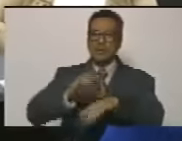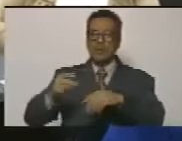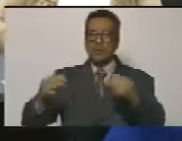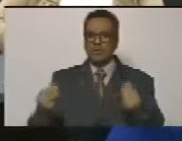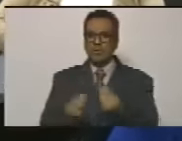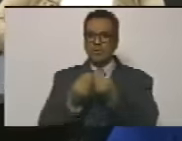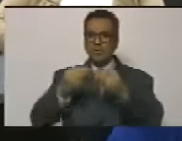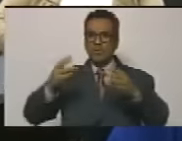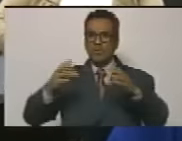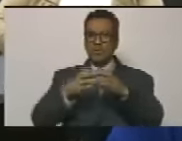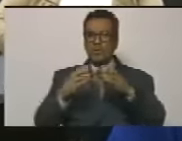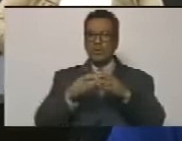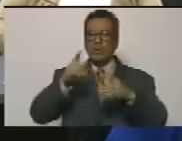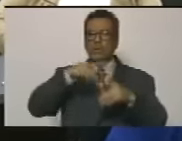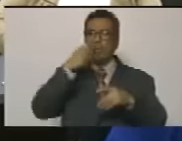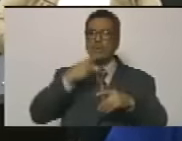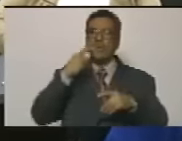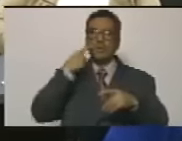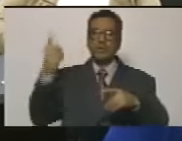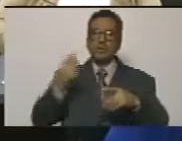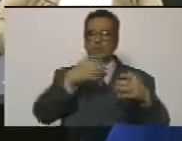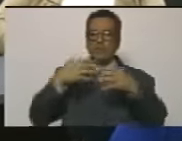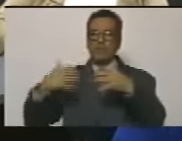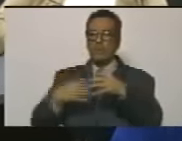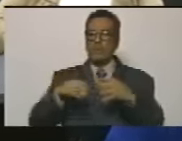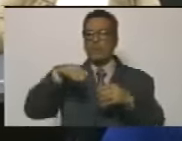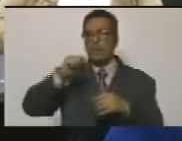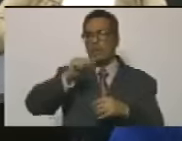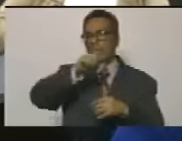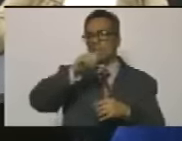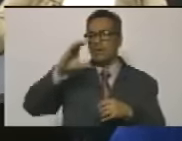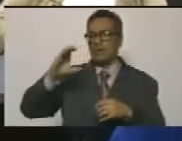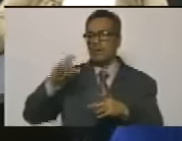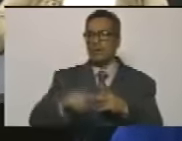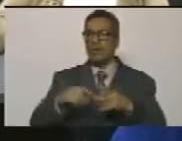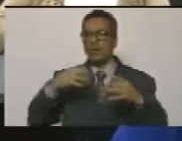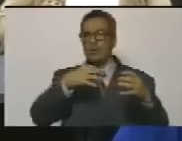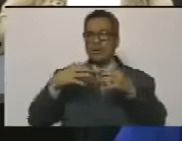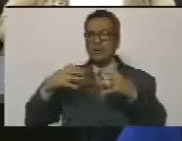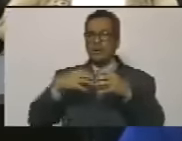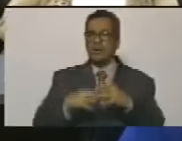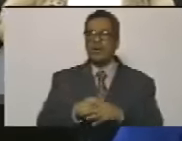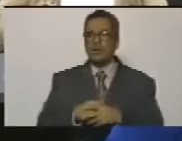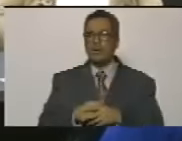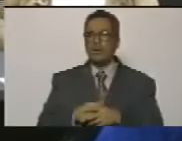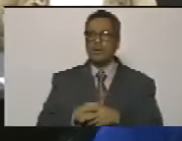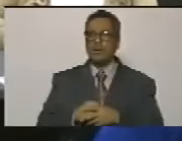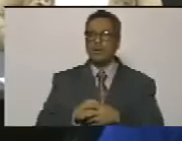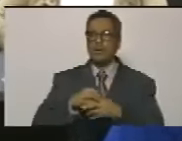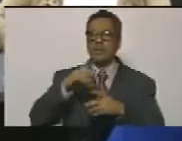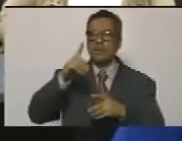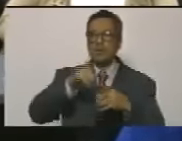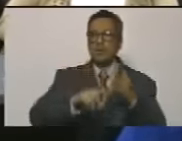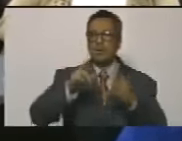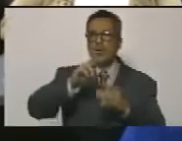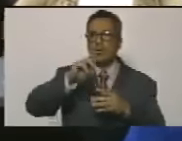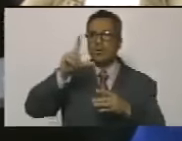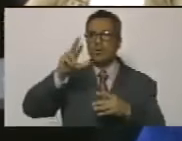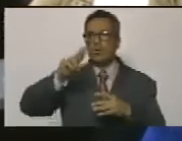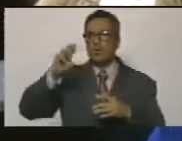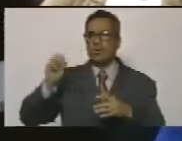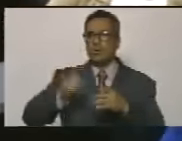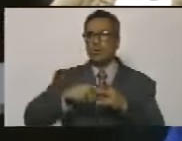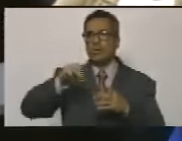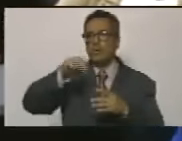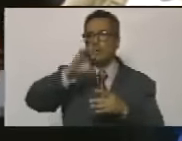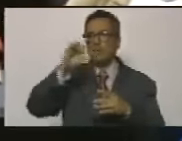Patriótica por lo que había luchado Alberto Carnevale por lo que había luchado Leonardo Ruiz Pineda Salón